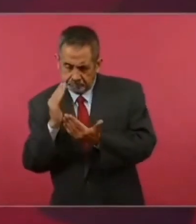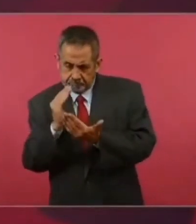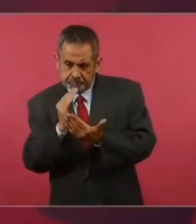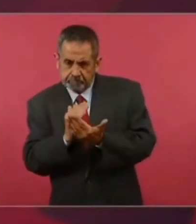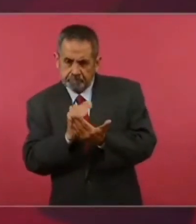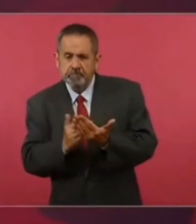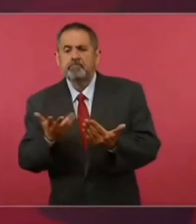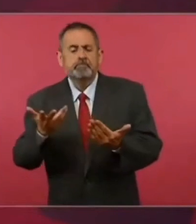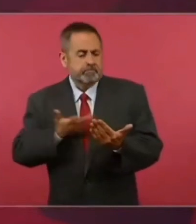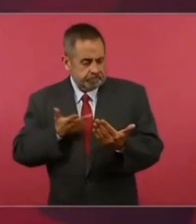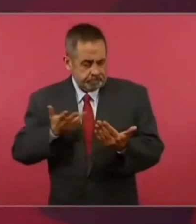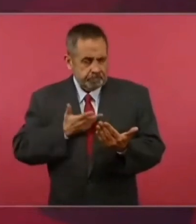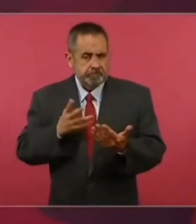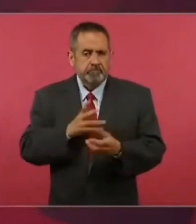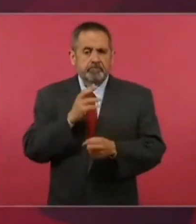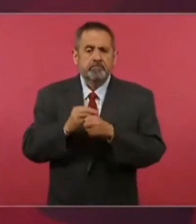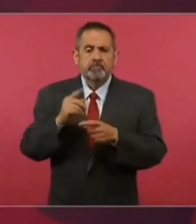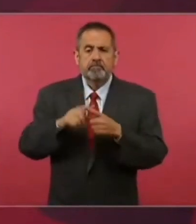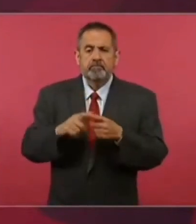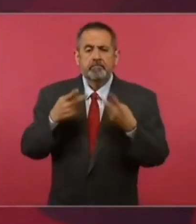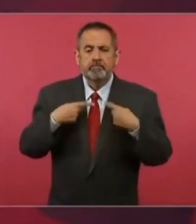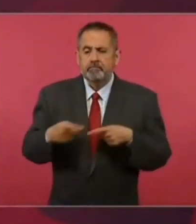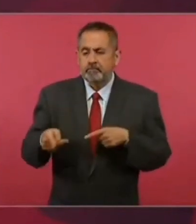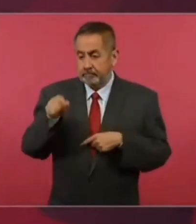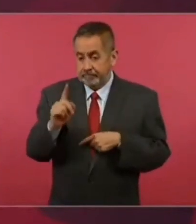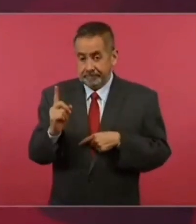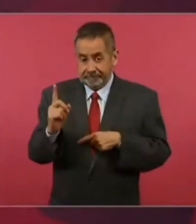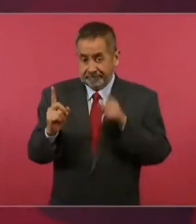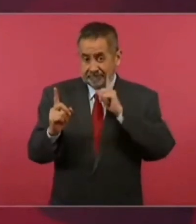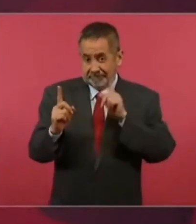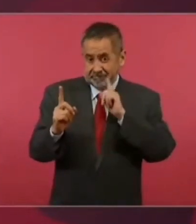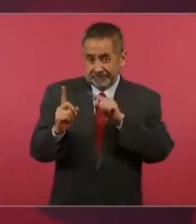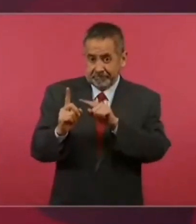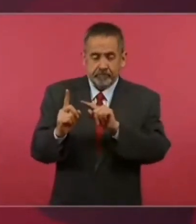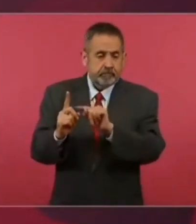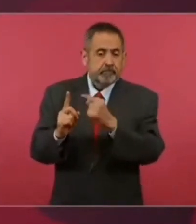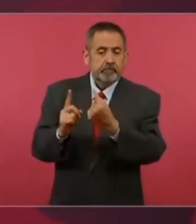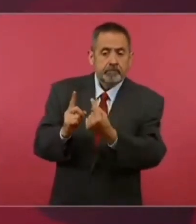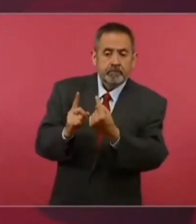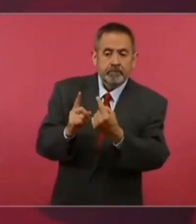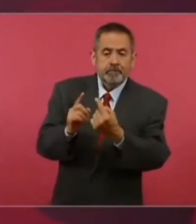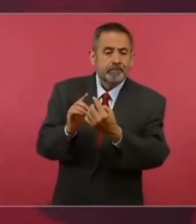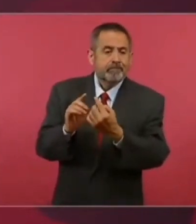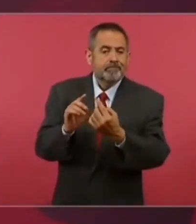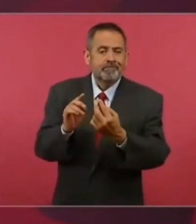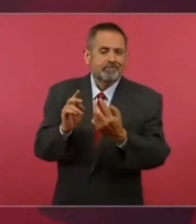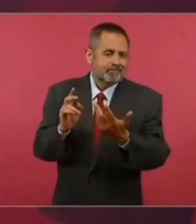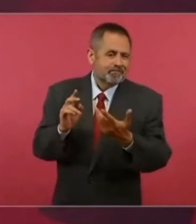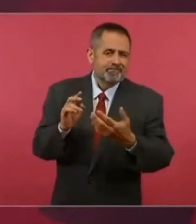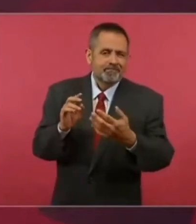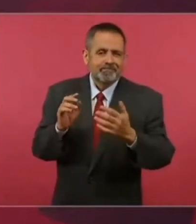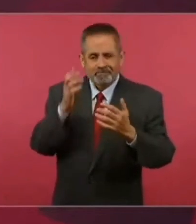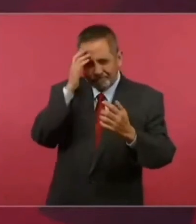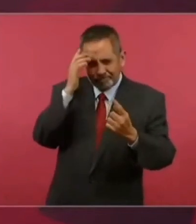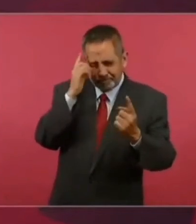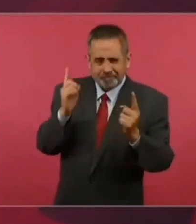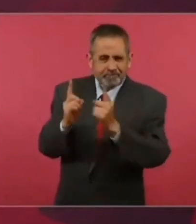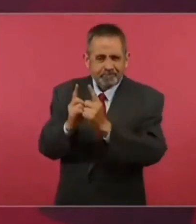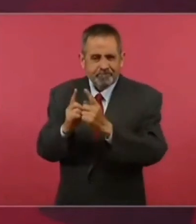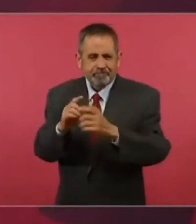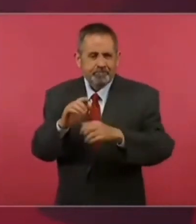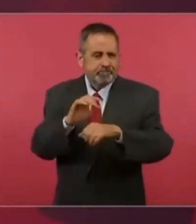de gente cercana a la joven, desaparecida.